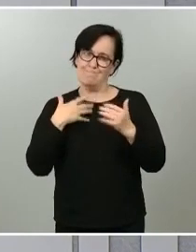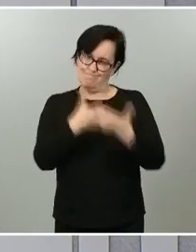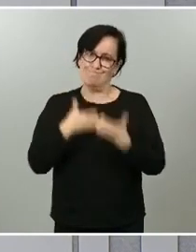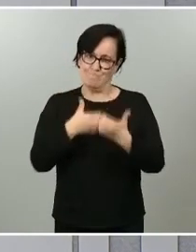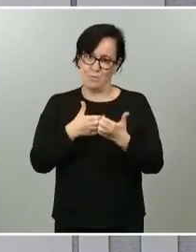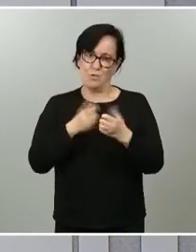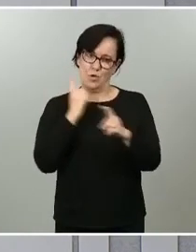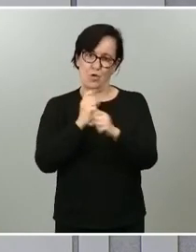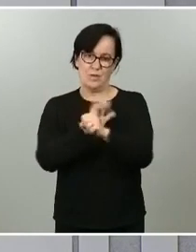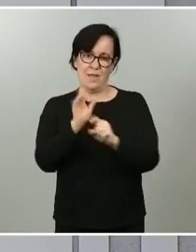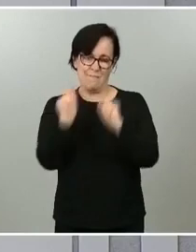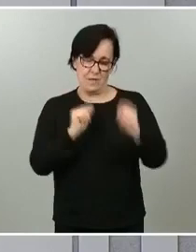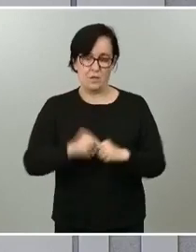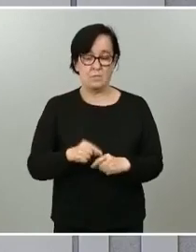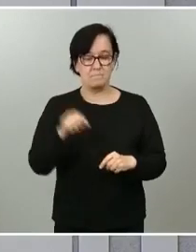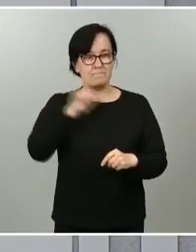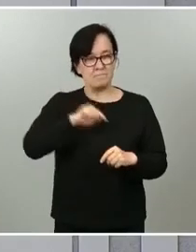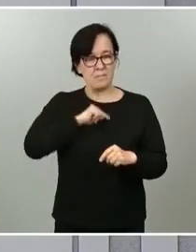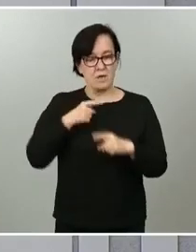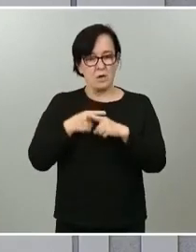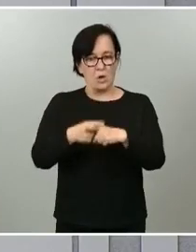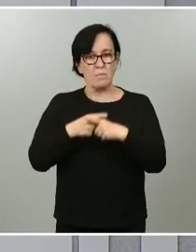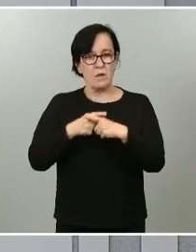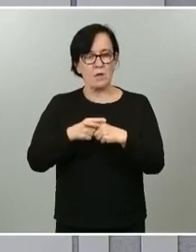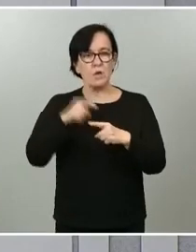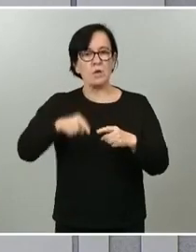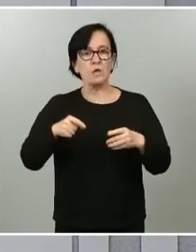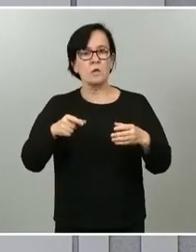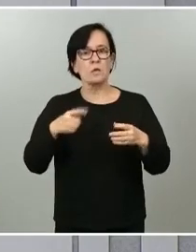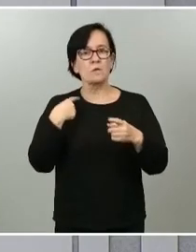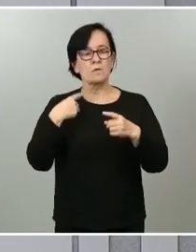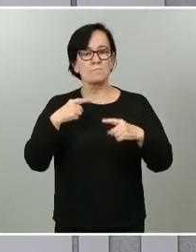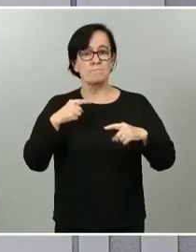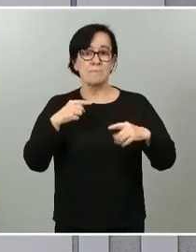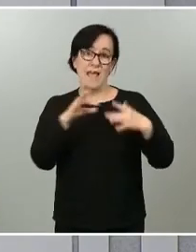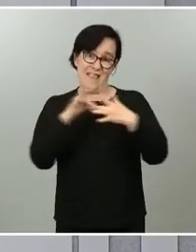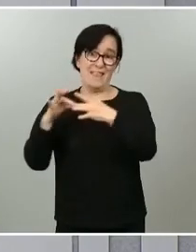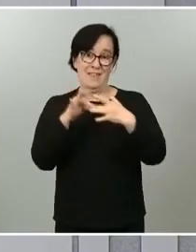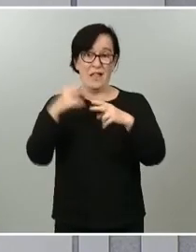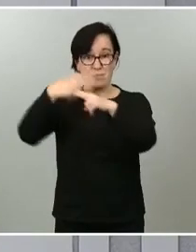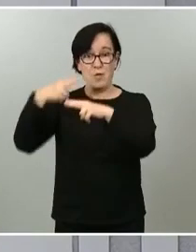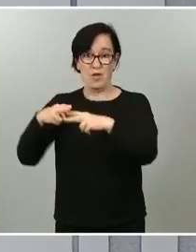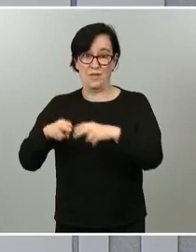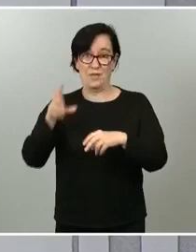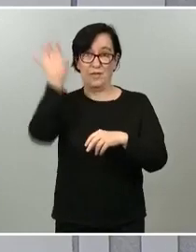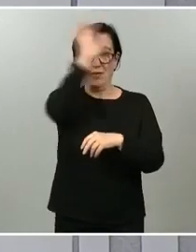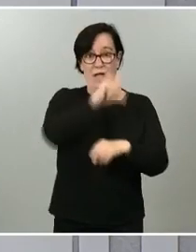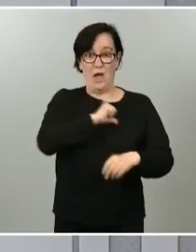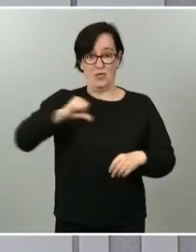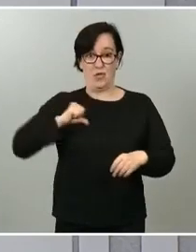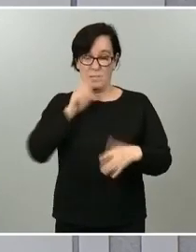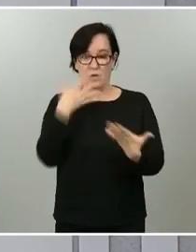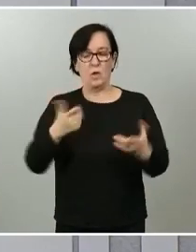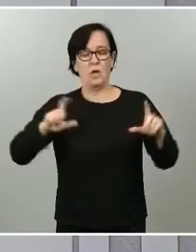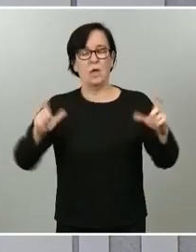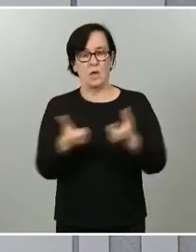sentimiento que hemos compartido en el día de hoy con el conjunto de los dirigentes autonómicos. Se ha mantenido esa nueva reunión con el